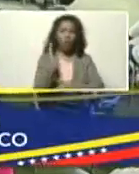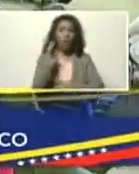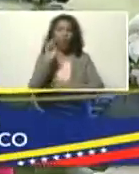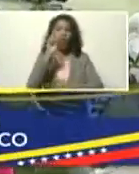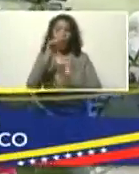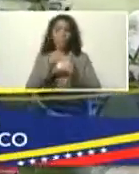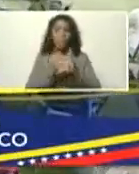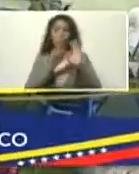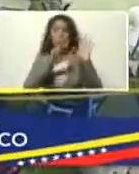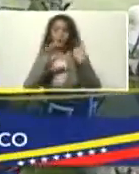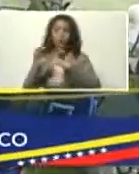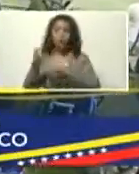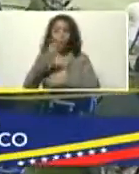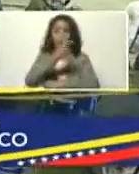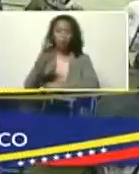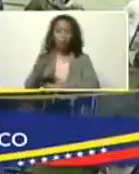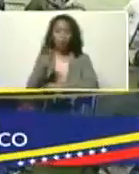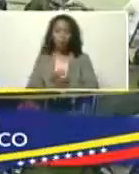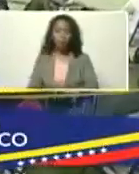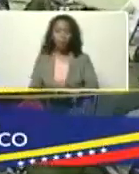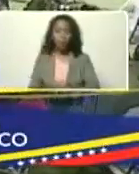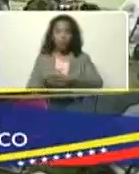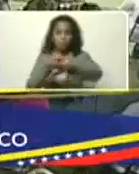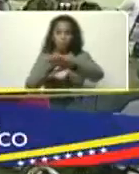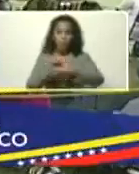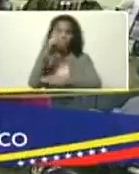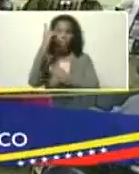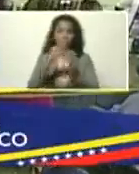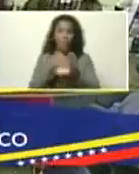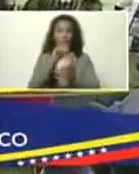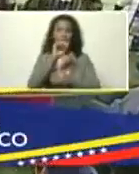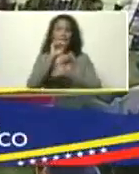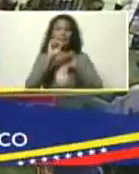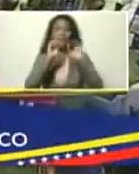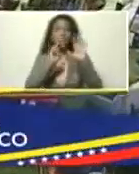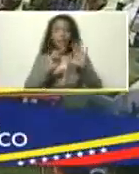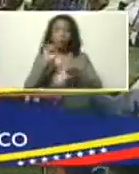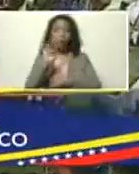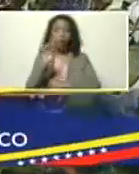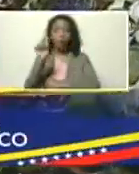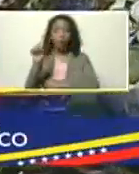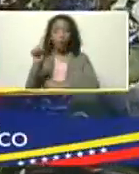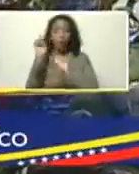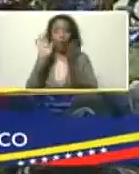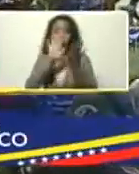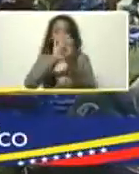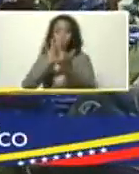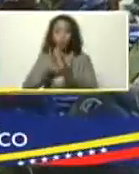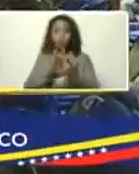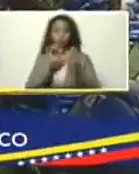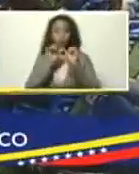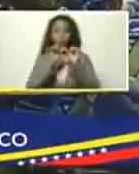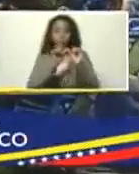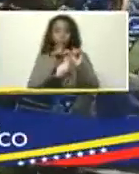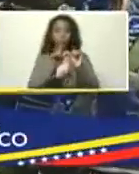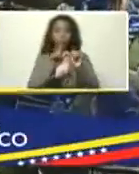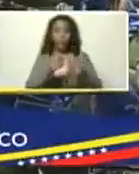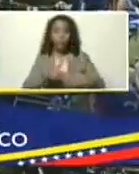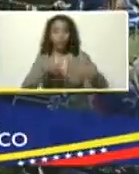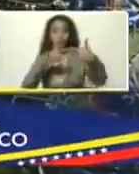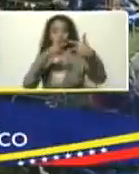2.800, perdón, de 1.741 conectándose constantemente por vía Zoom.